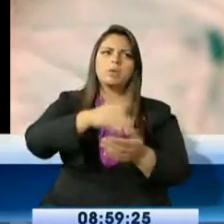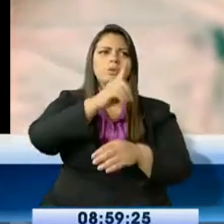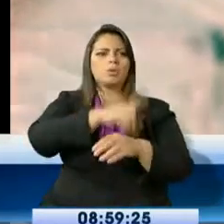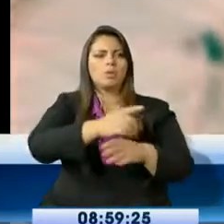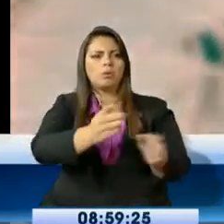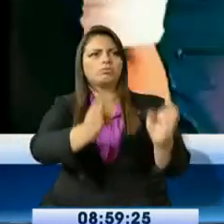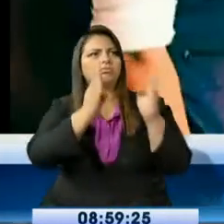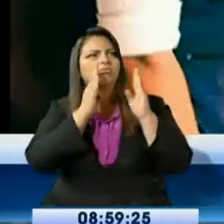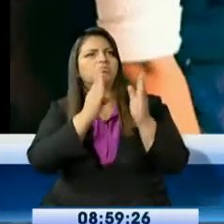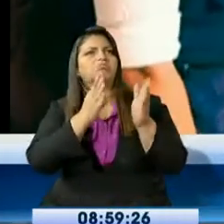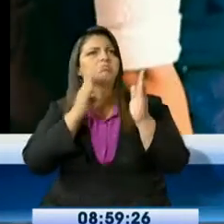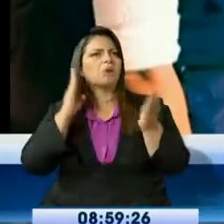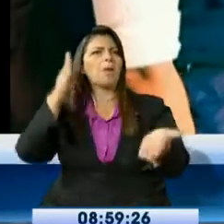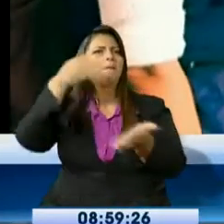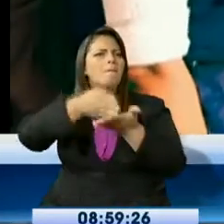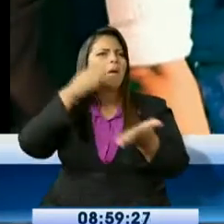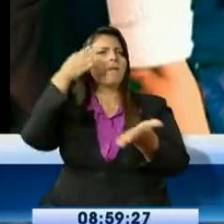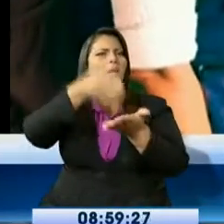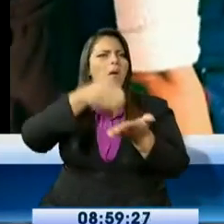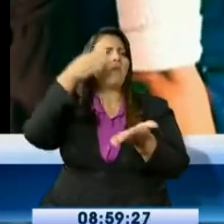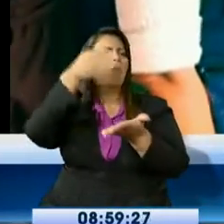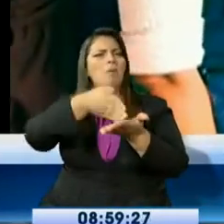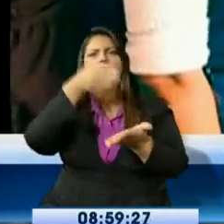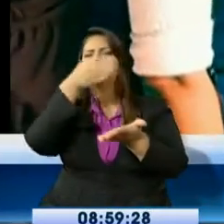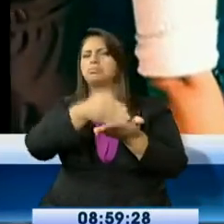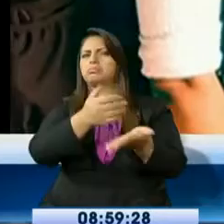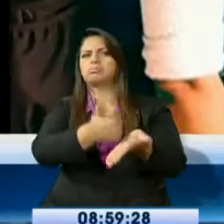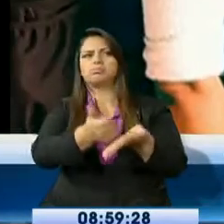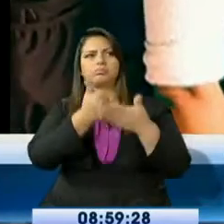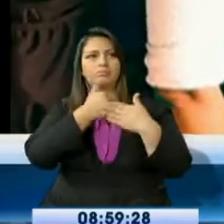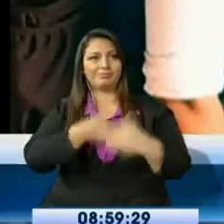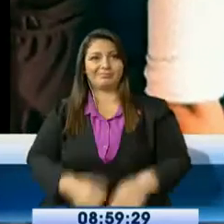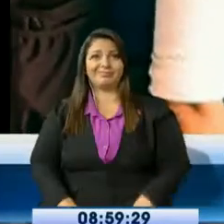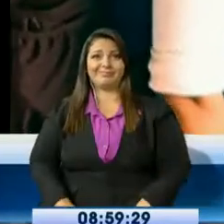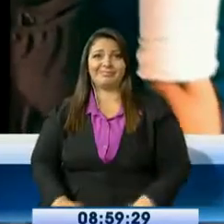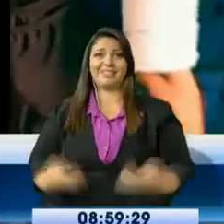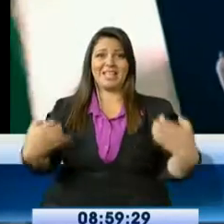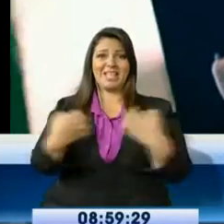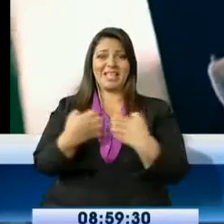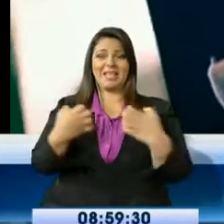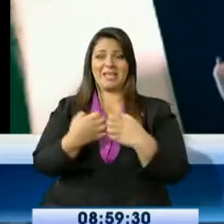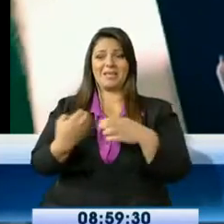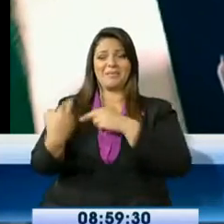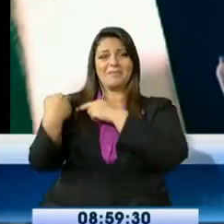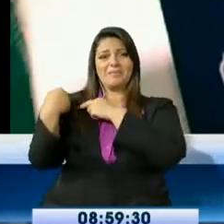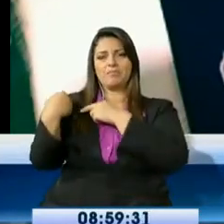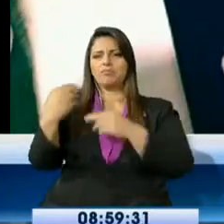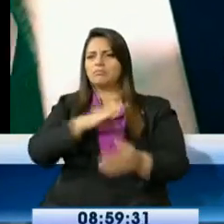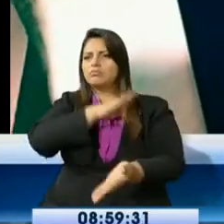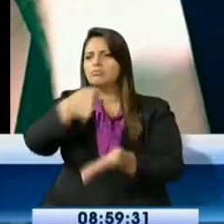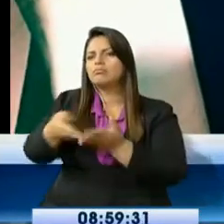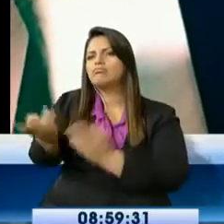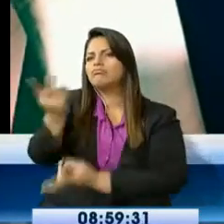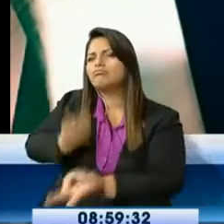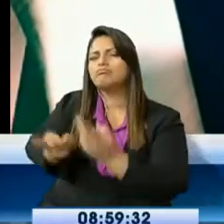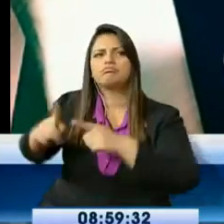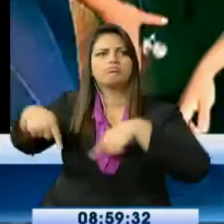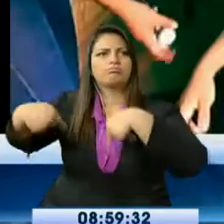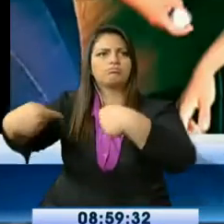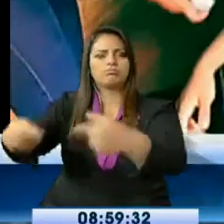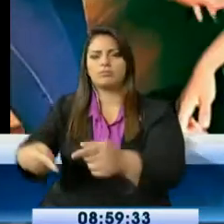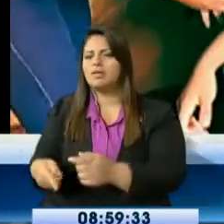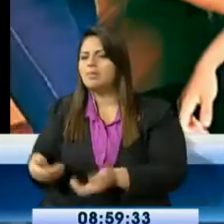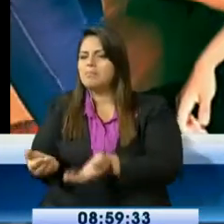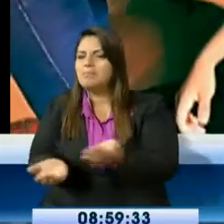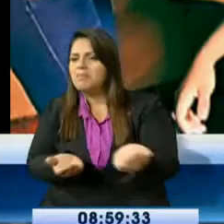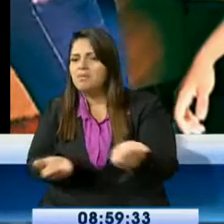por el equipo de Leal. El equipo de atención integral en salud E.A.I.S. visita periódicamente a la familia para monitorear el estado del bebé y